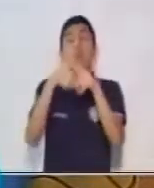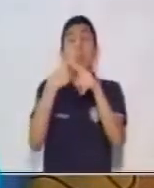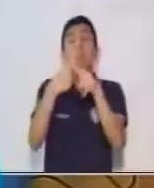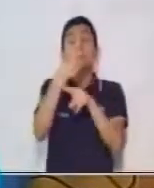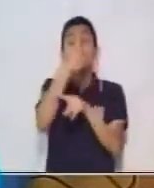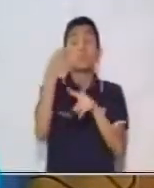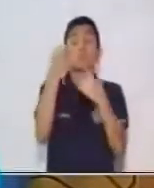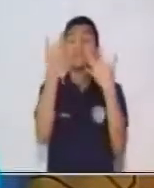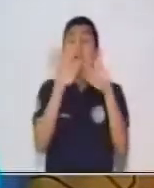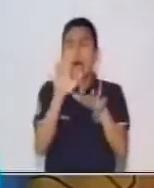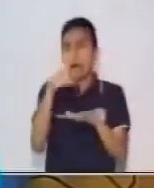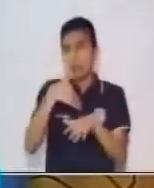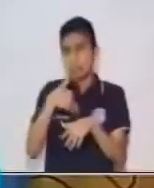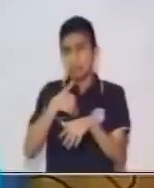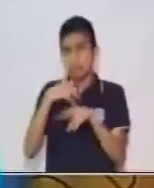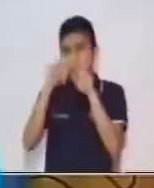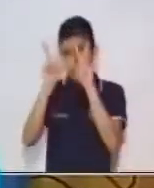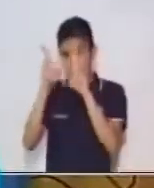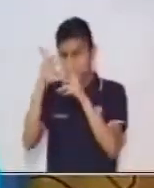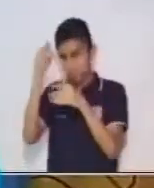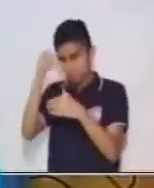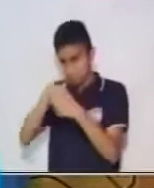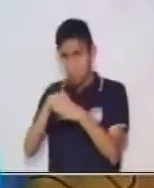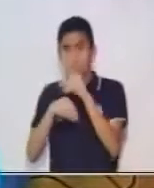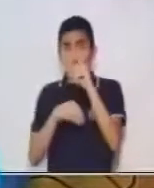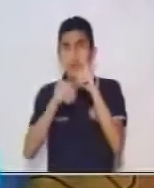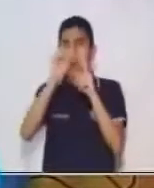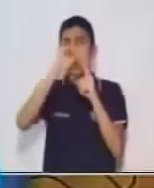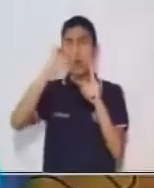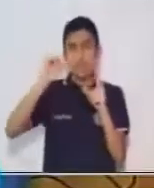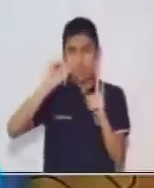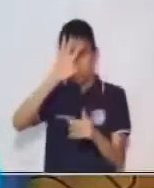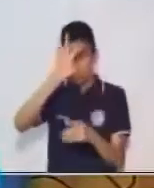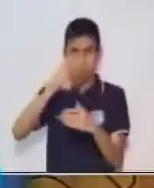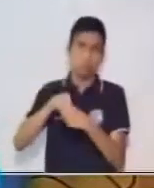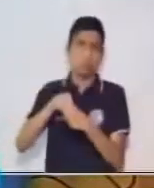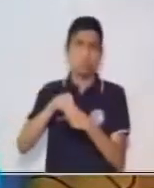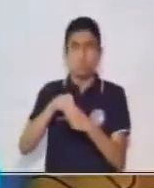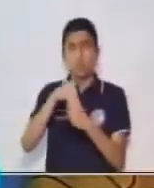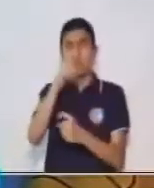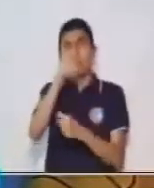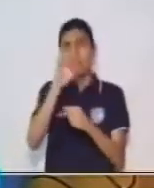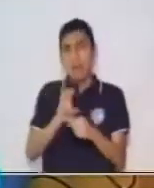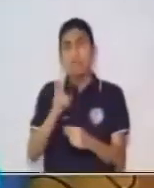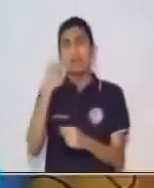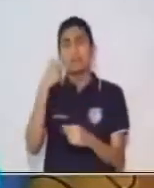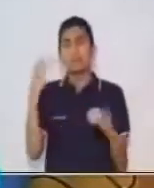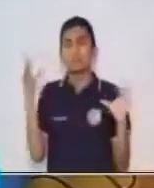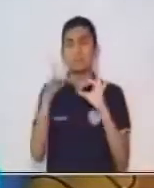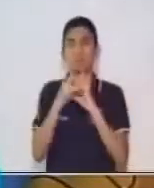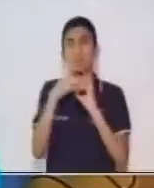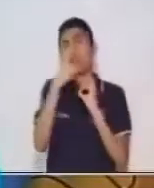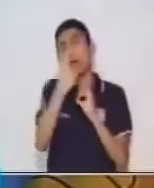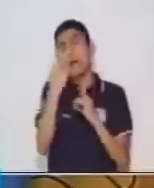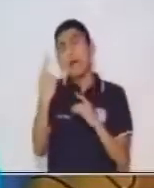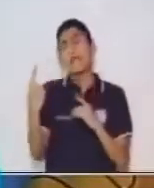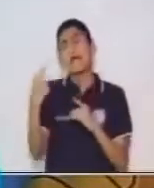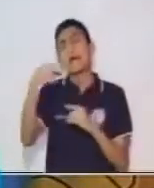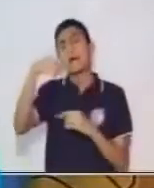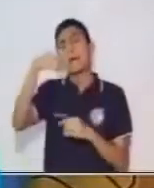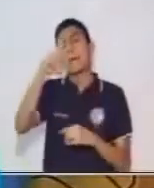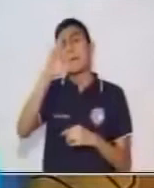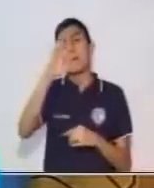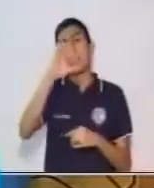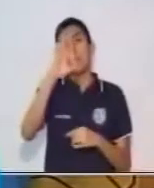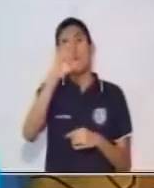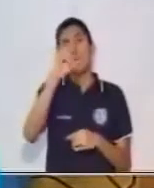nosotros tenemos una oración compuesta, vamos a encerrar cada proposición en